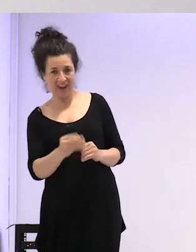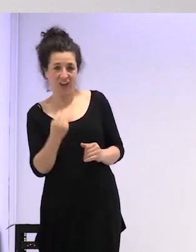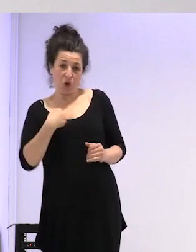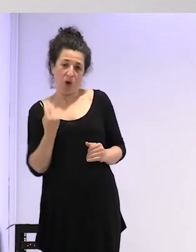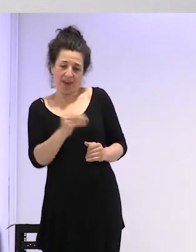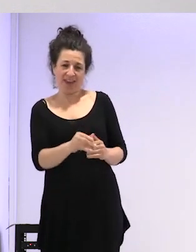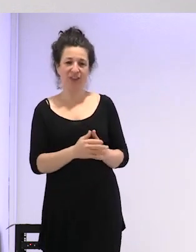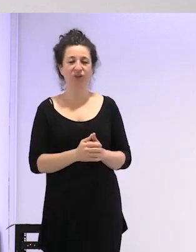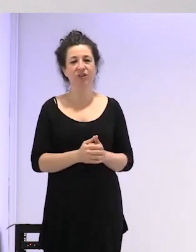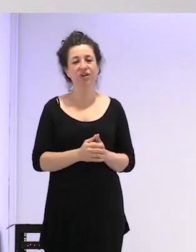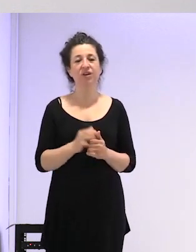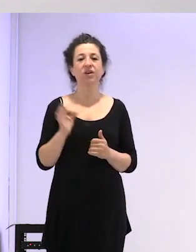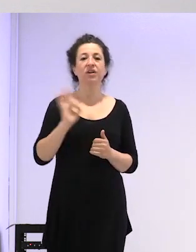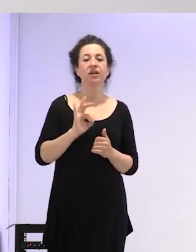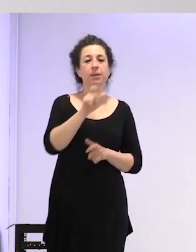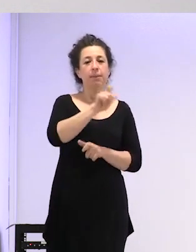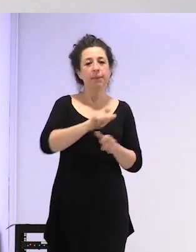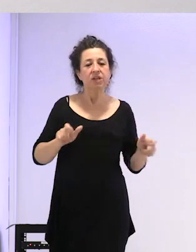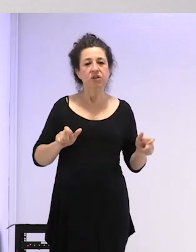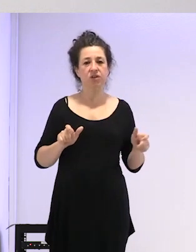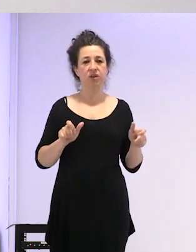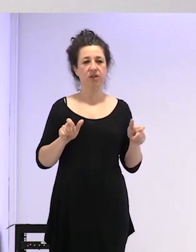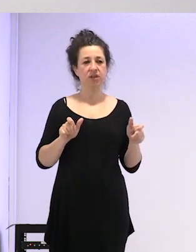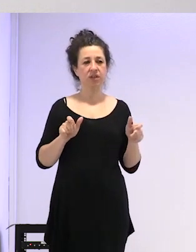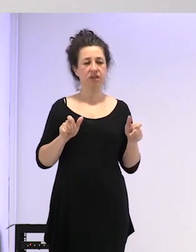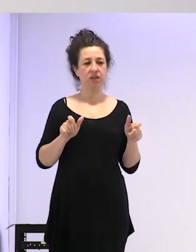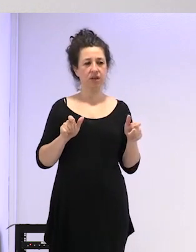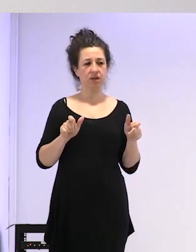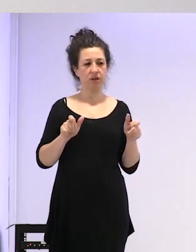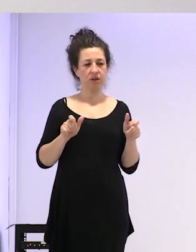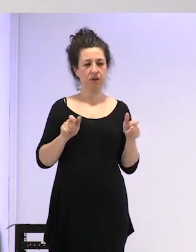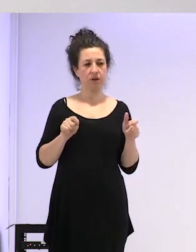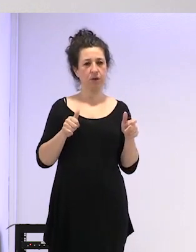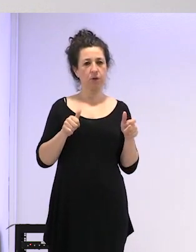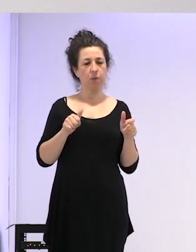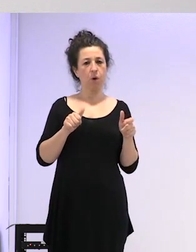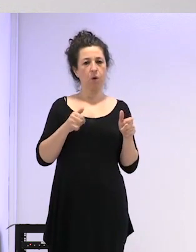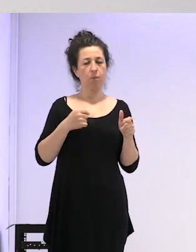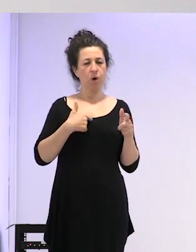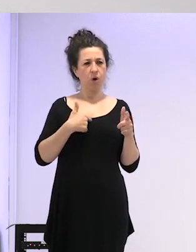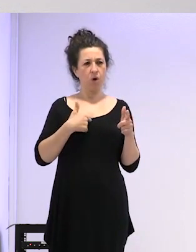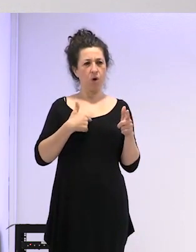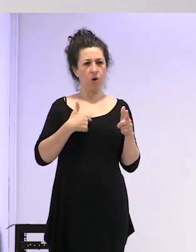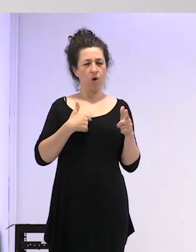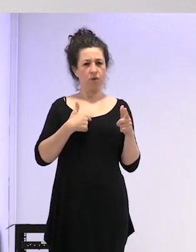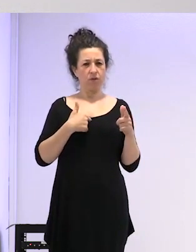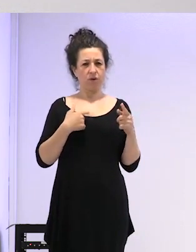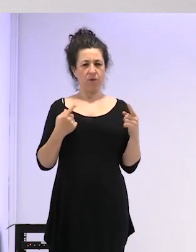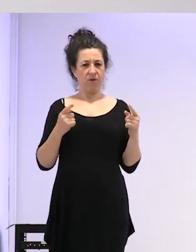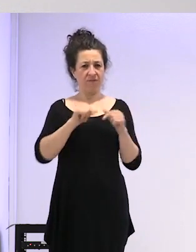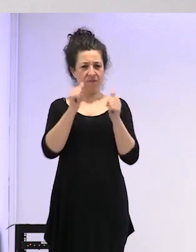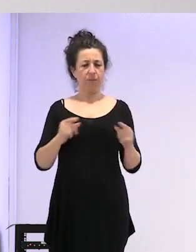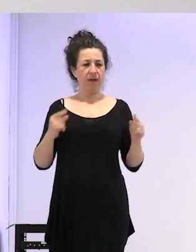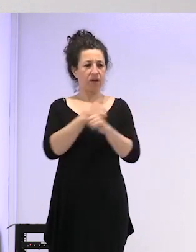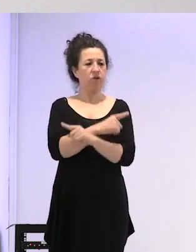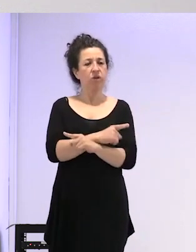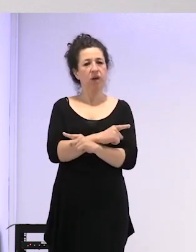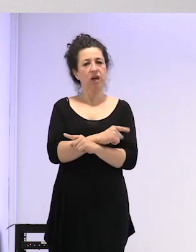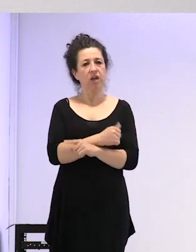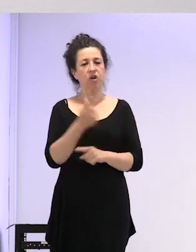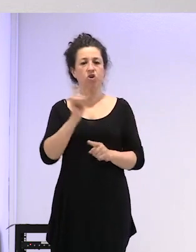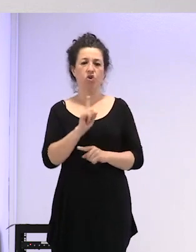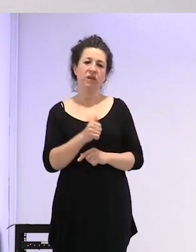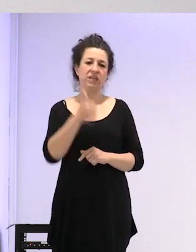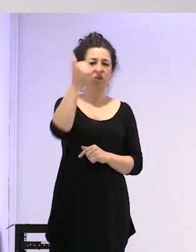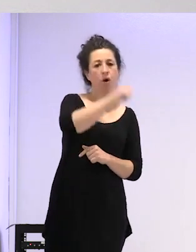en aquellas personas que se le ha interpretado por expresar de alguna manera de forma contraria o sea creo que a lo que se refiere es que no es en plan hombre